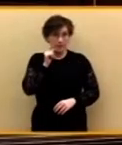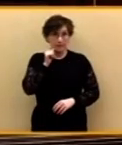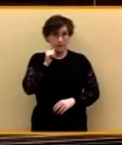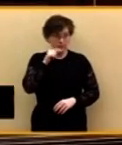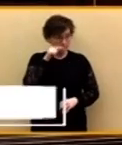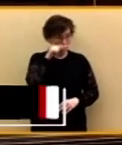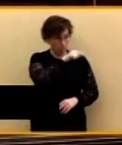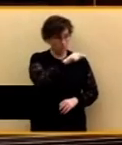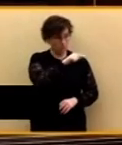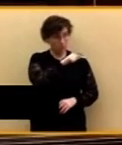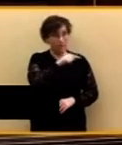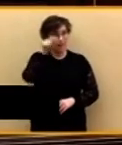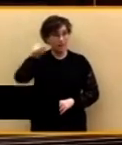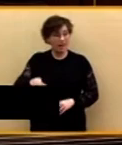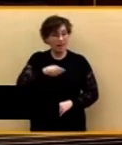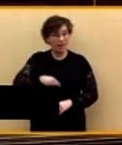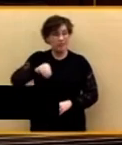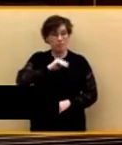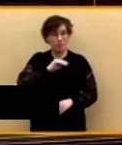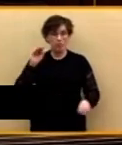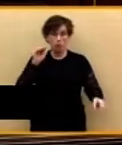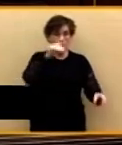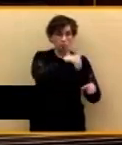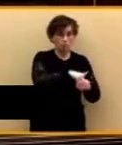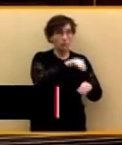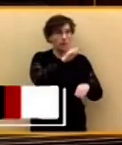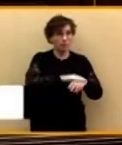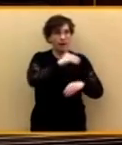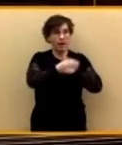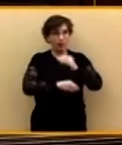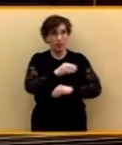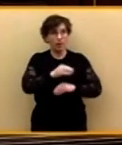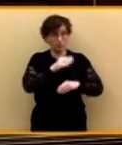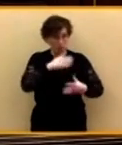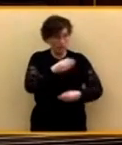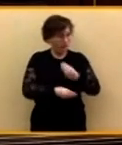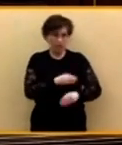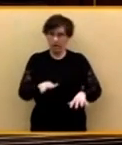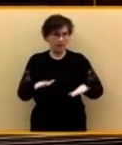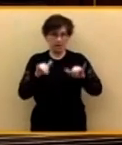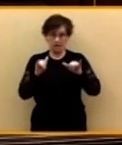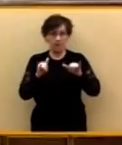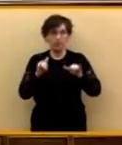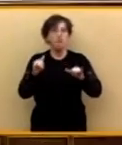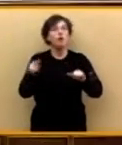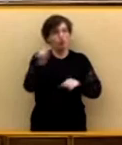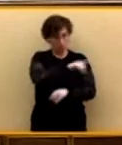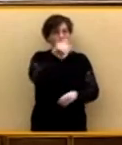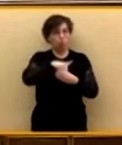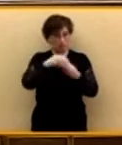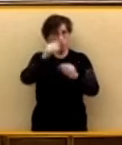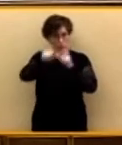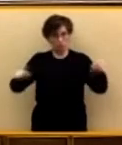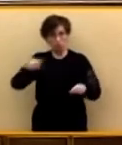solo español para hacer lo que usted está haciendo hoy aquí. A usted le votaron muchos españoles cuando le veían